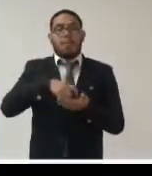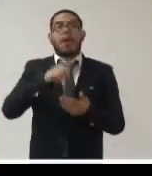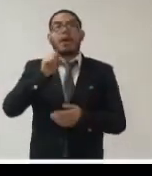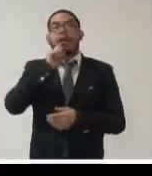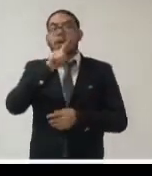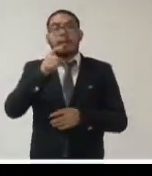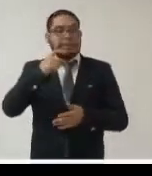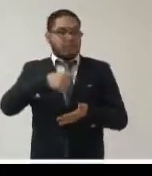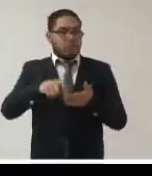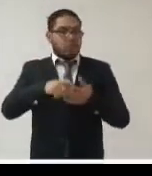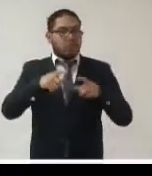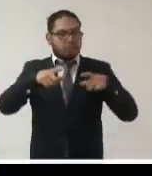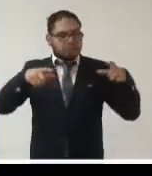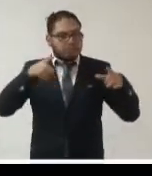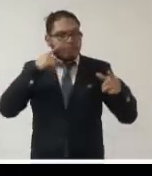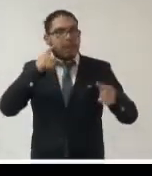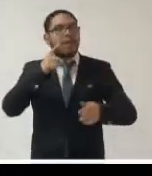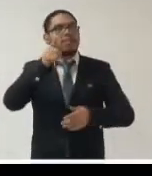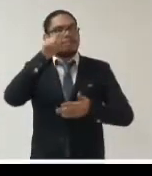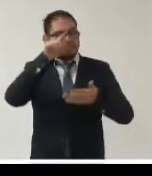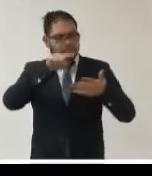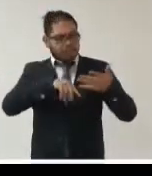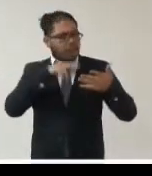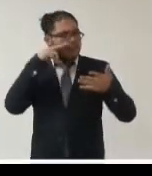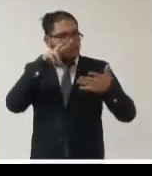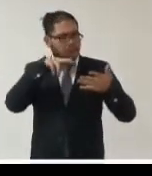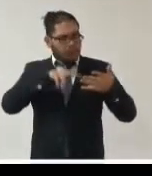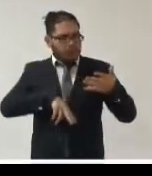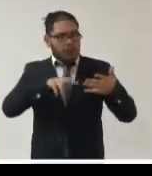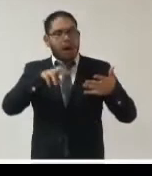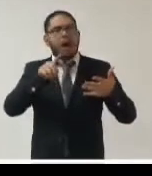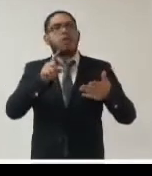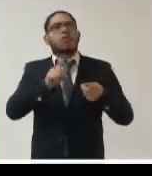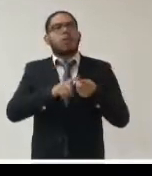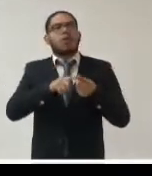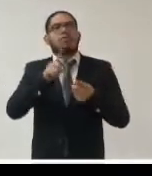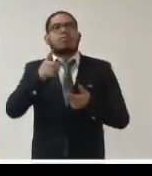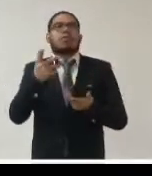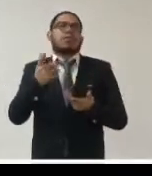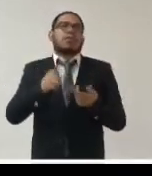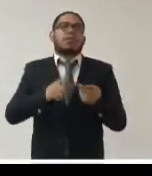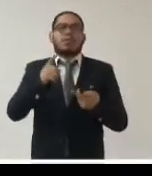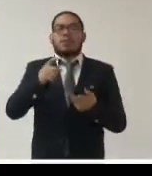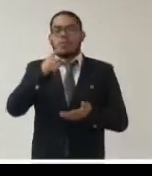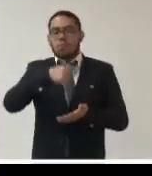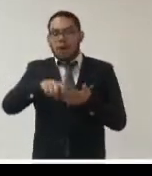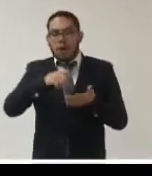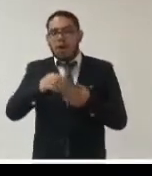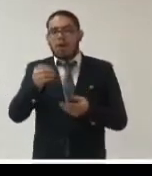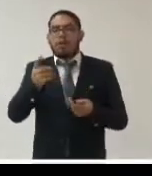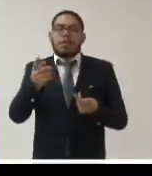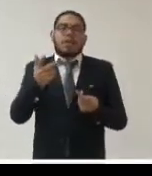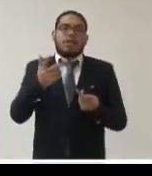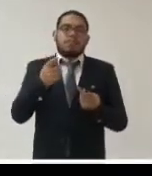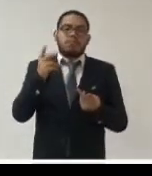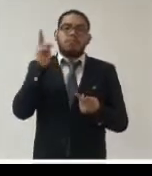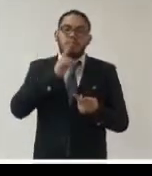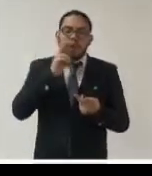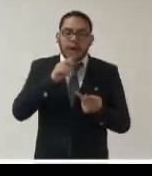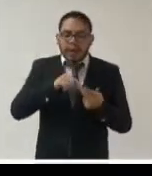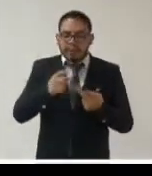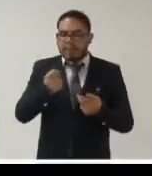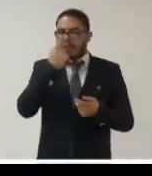grandes compras en el Estado por ejemplo respecto a insumos médicos pruebas rápidas pruebas moleculares micrositios que han